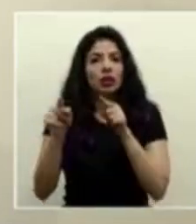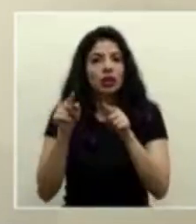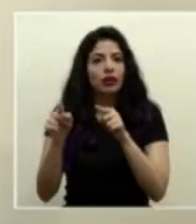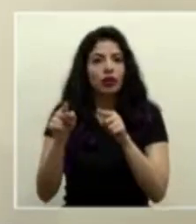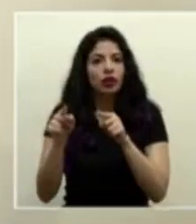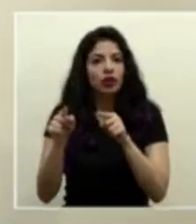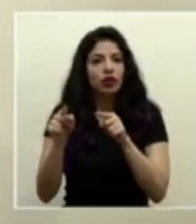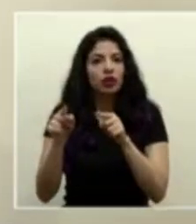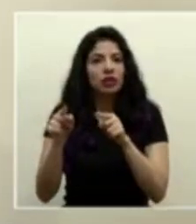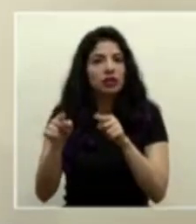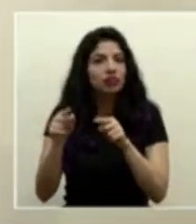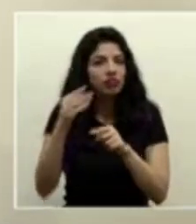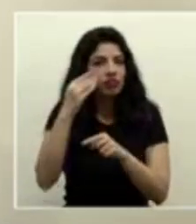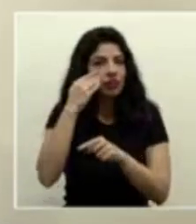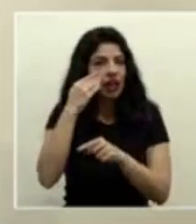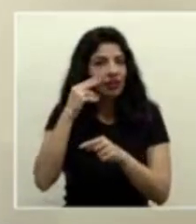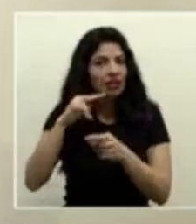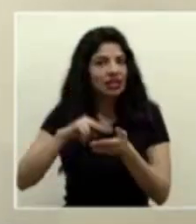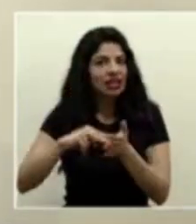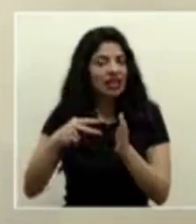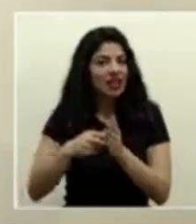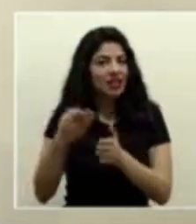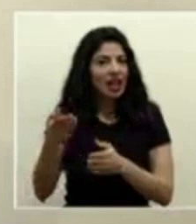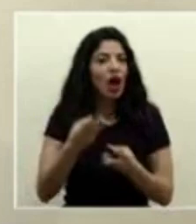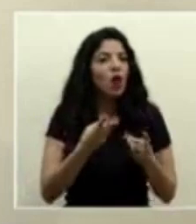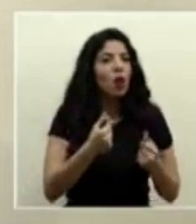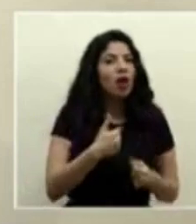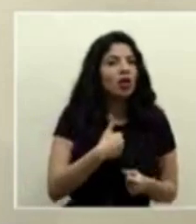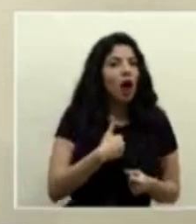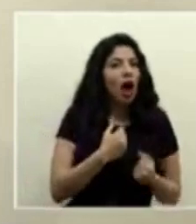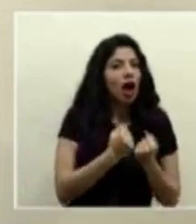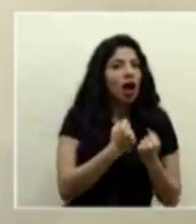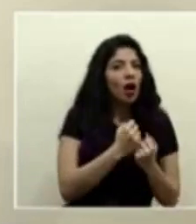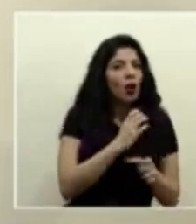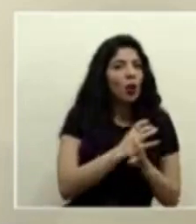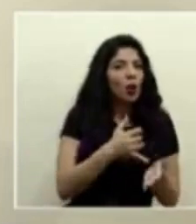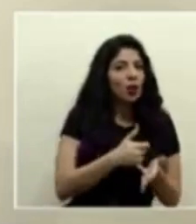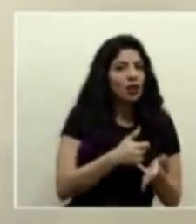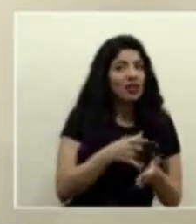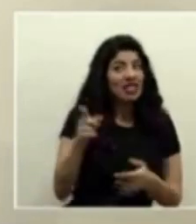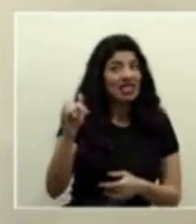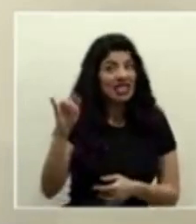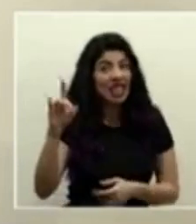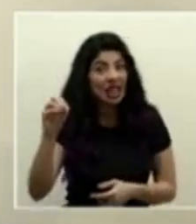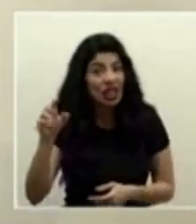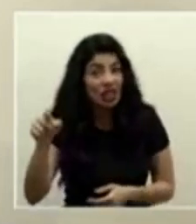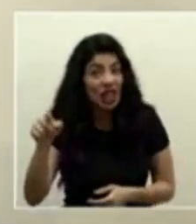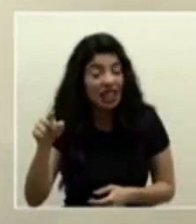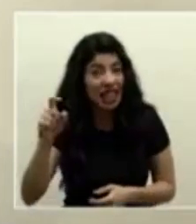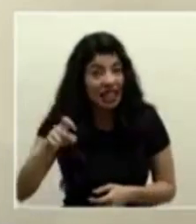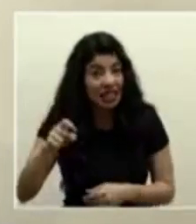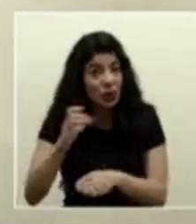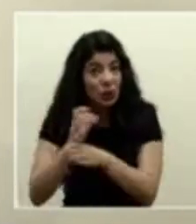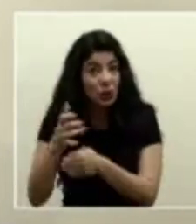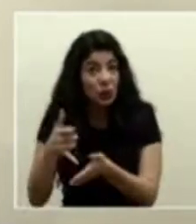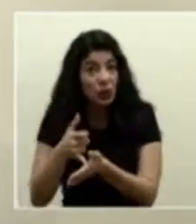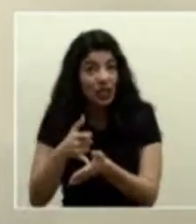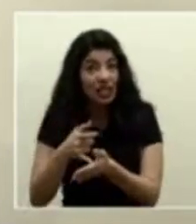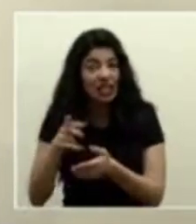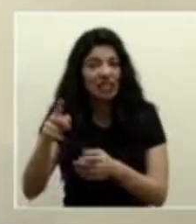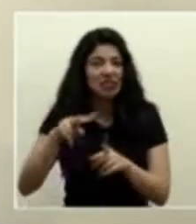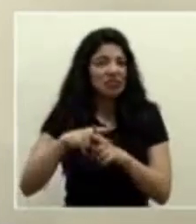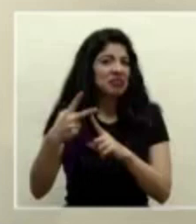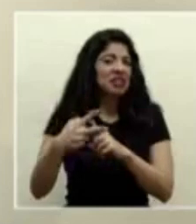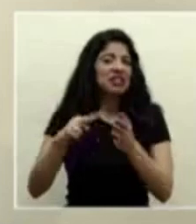Y ustedes ya saben cuál es nuestra capacidad en cuidados intensivos y que obviamente ya con 180 estamos sobre